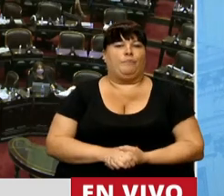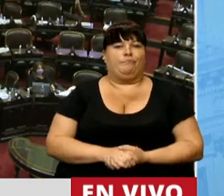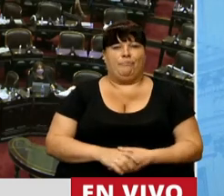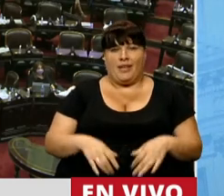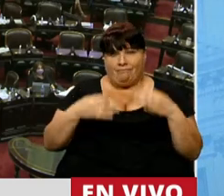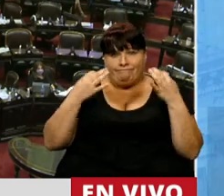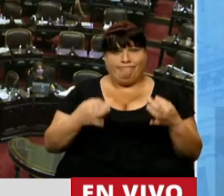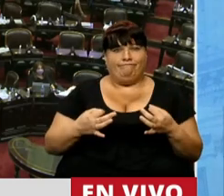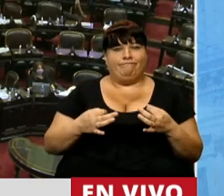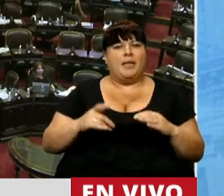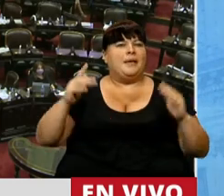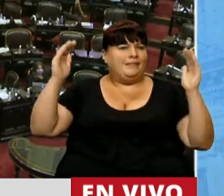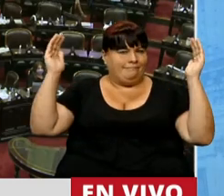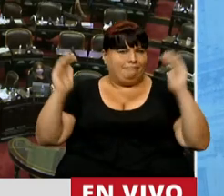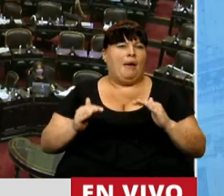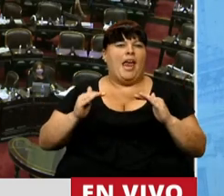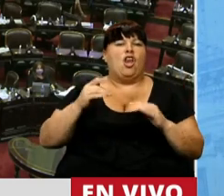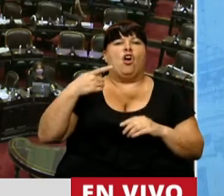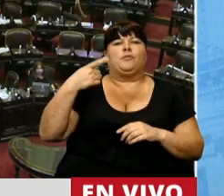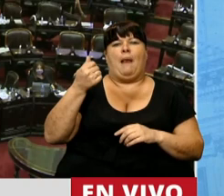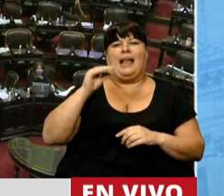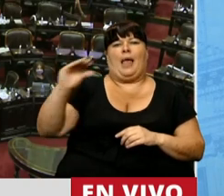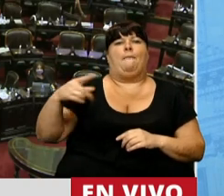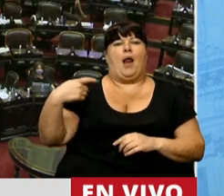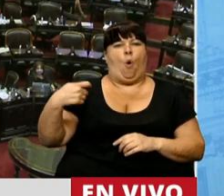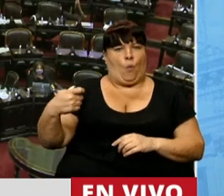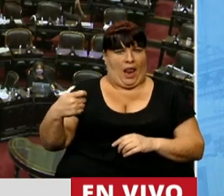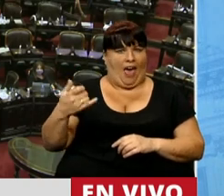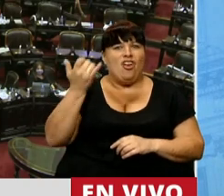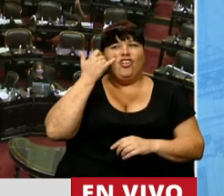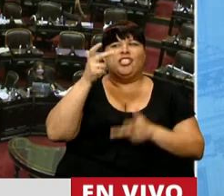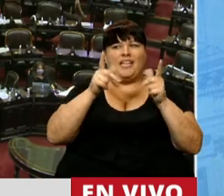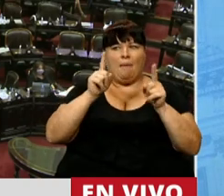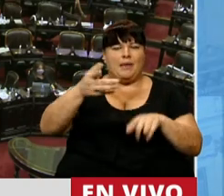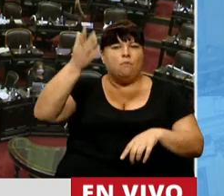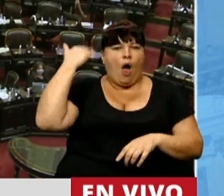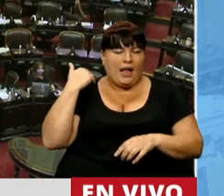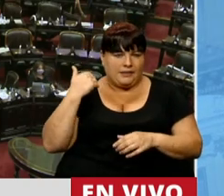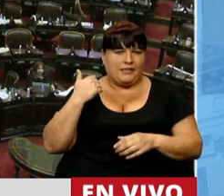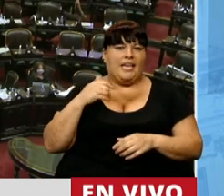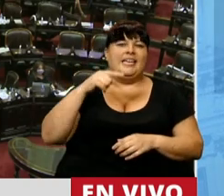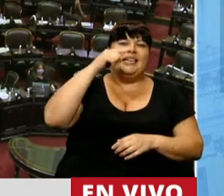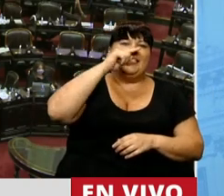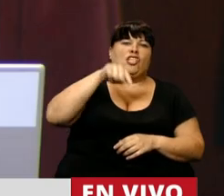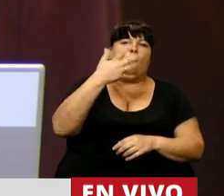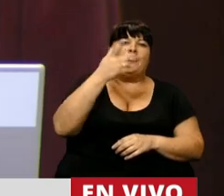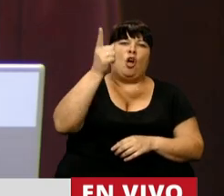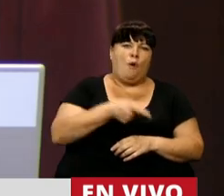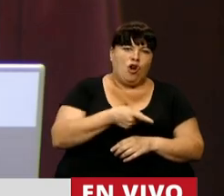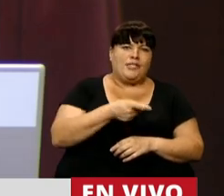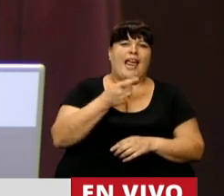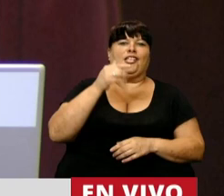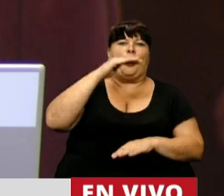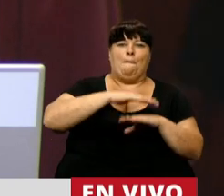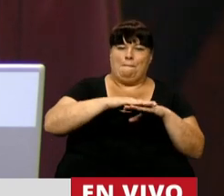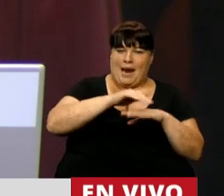Claramente hubo una reducción real en los haberes jubilatorios, como ya se ha mencionado aquí, entre un 7,5% en los